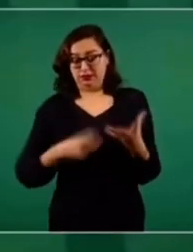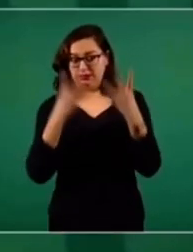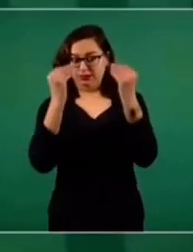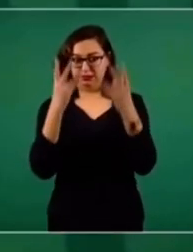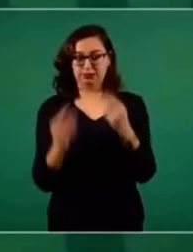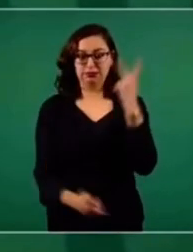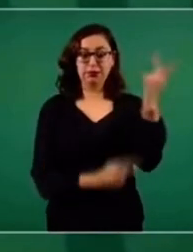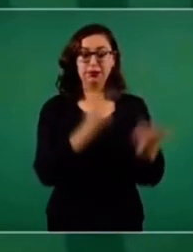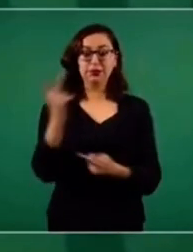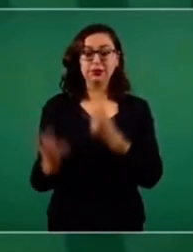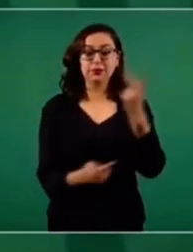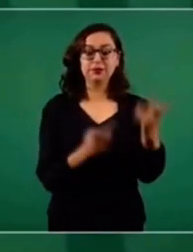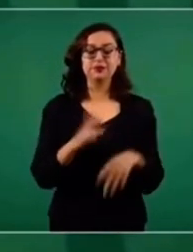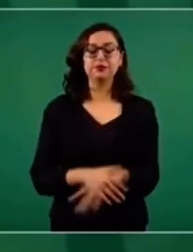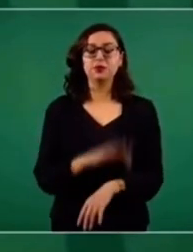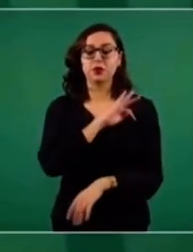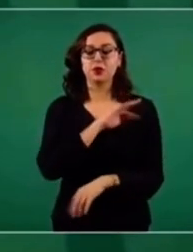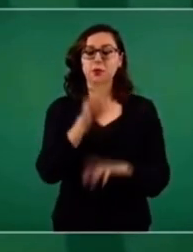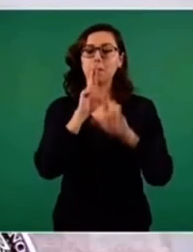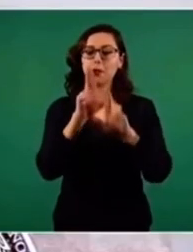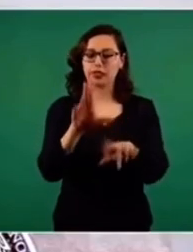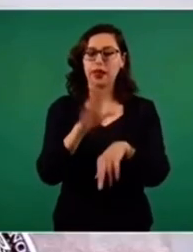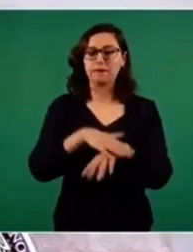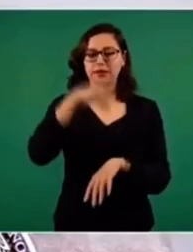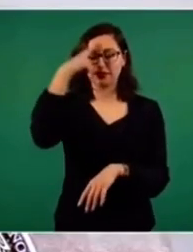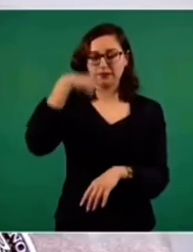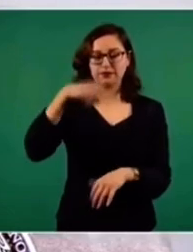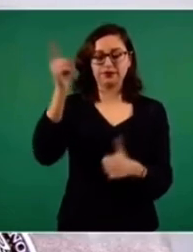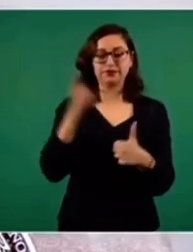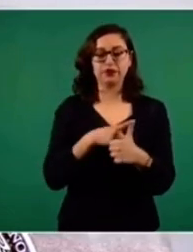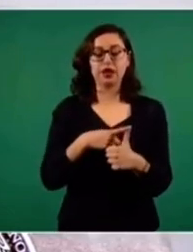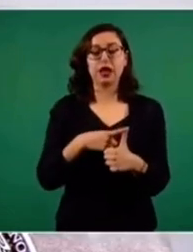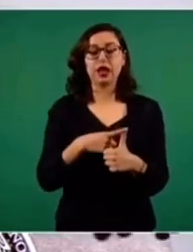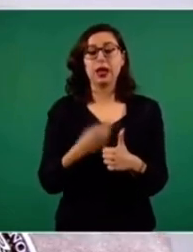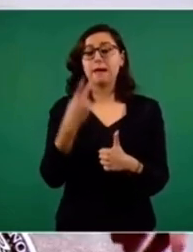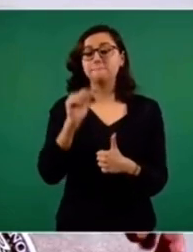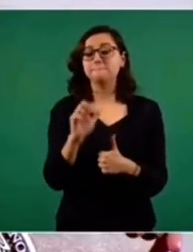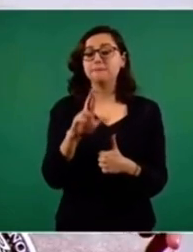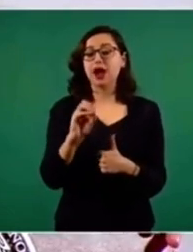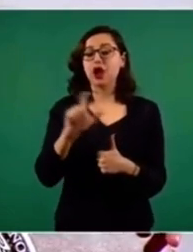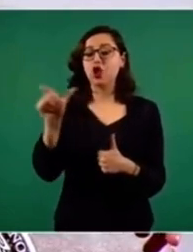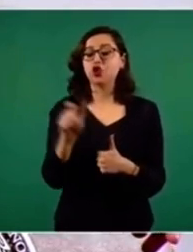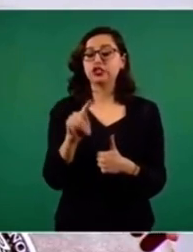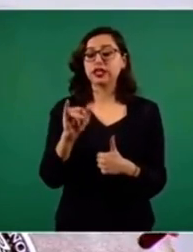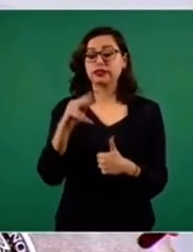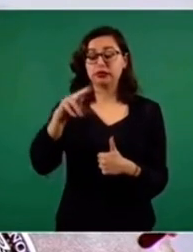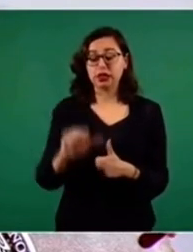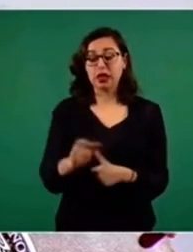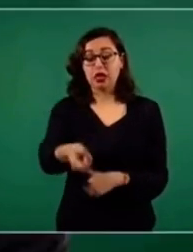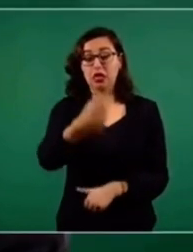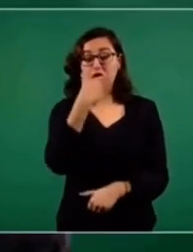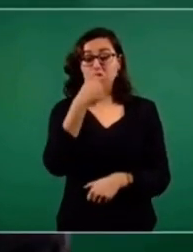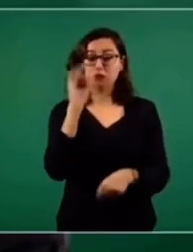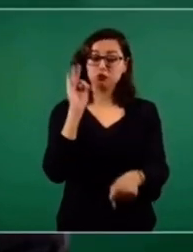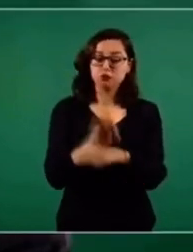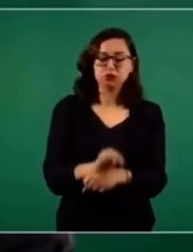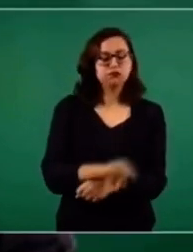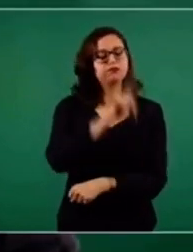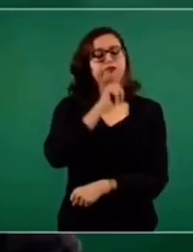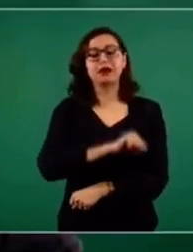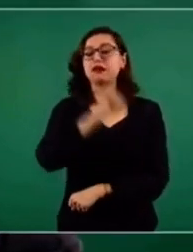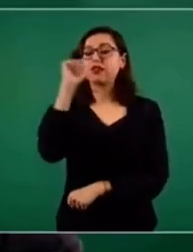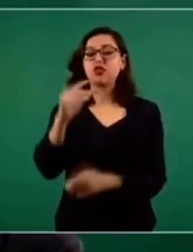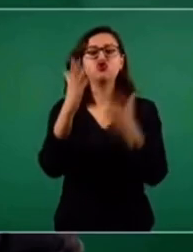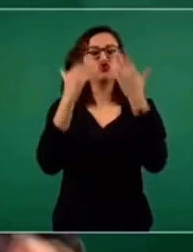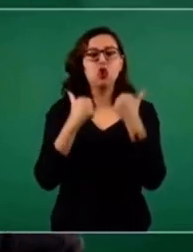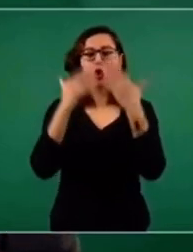clara, respuesta es directa. Paroxetina es un fármaco que no previene COVID, no hay fármaco alguno que